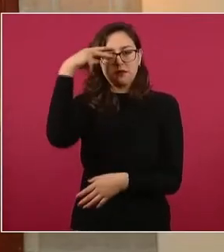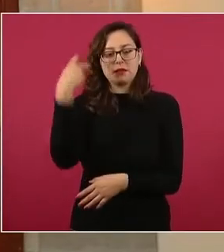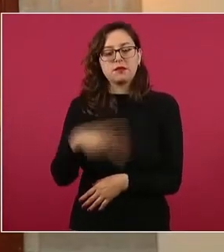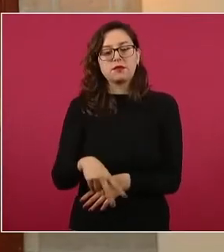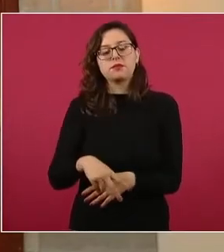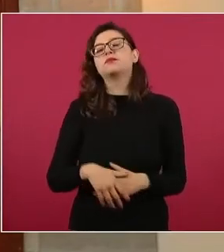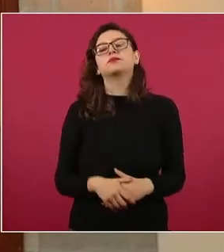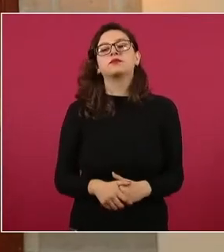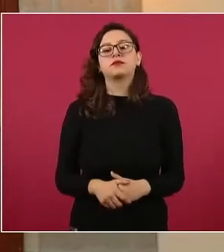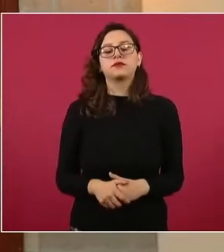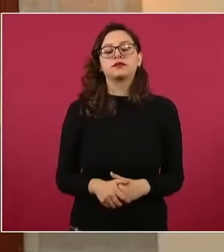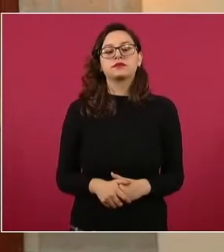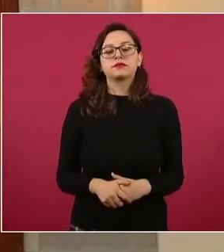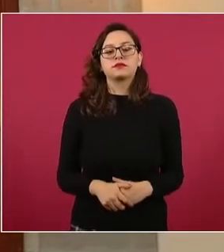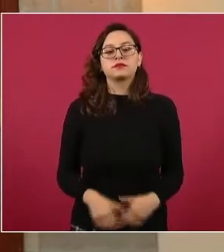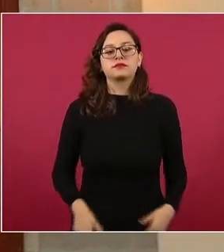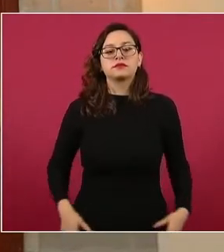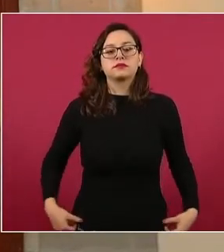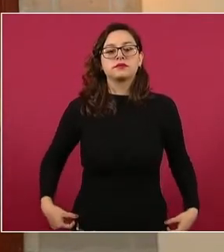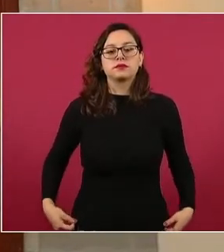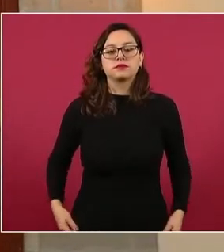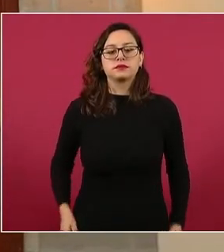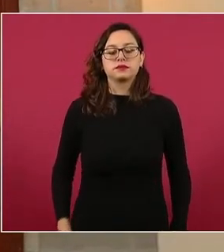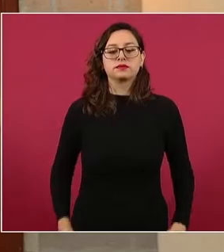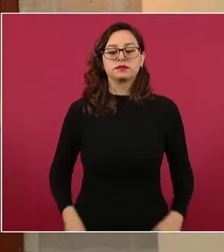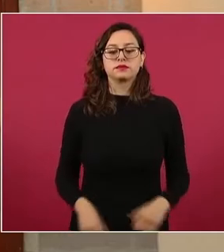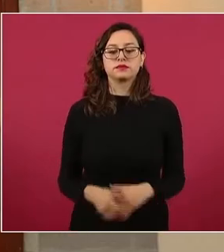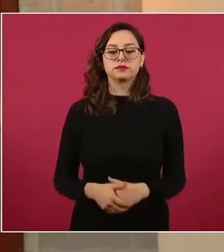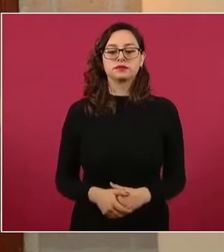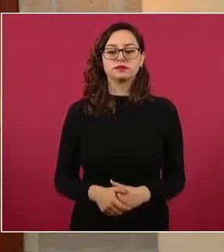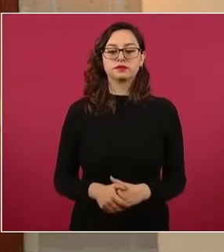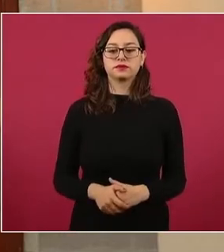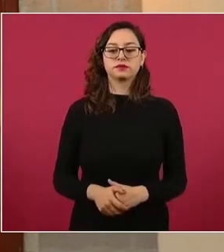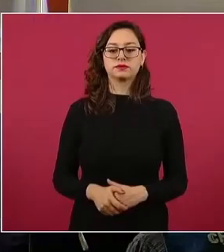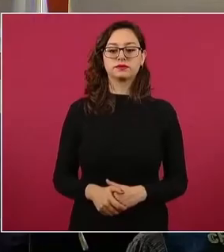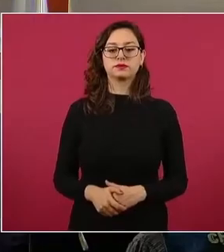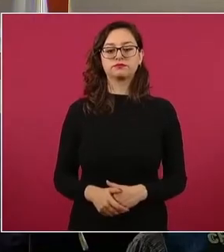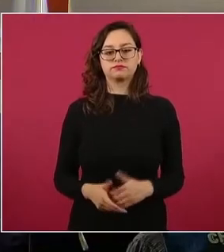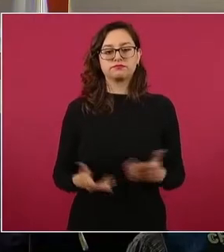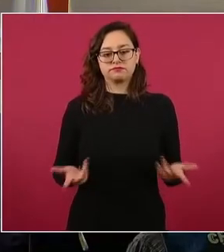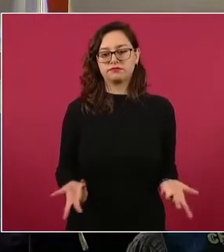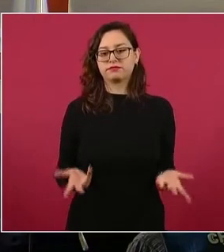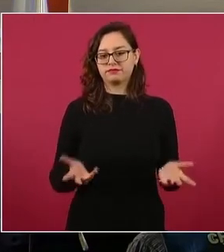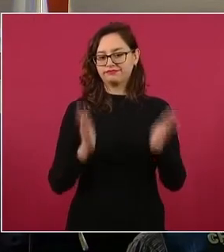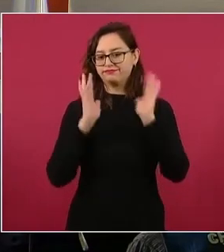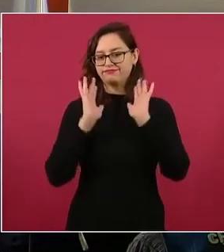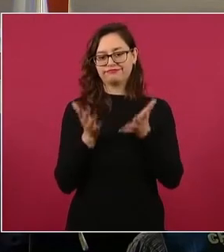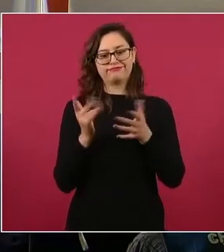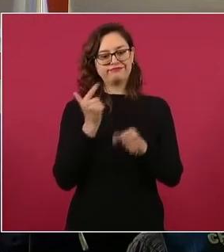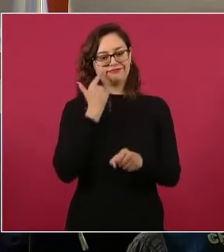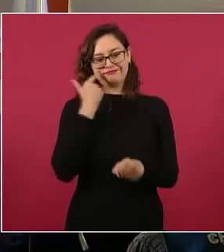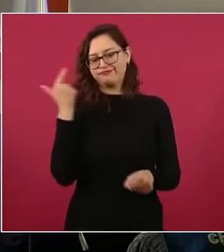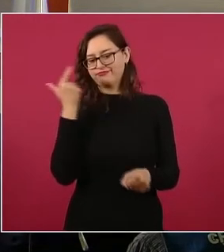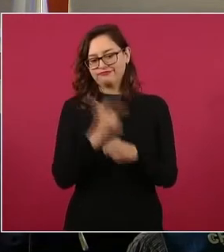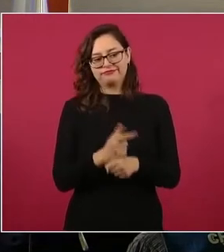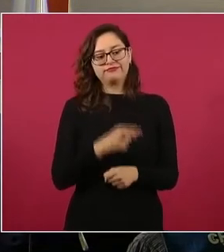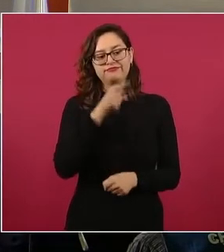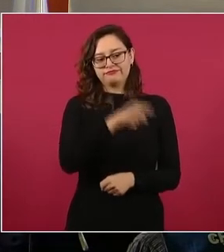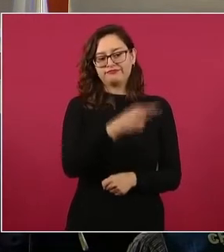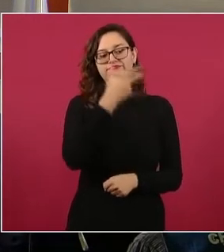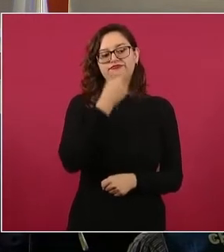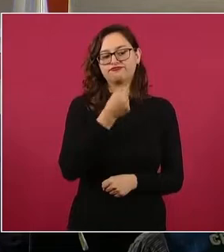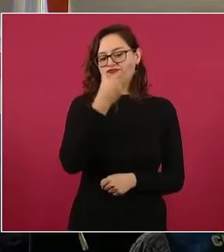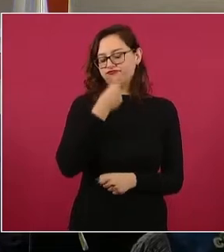lo relevante es que además del autor material, que está plenamente identificado, que tenía una